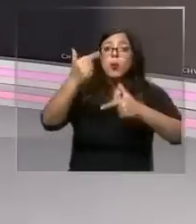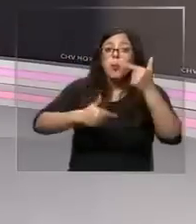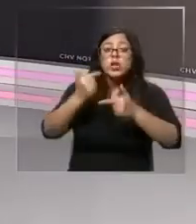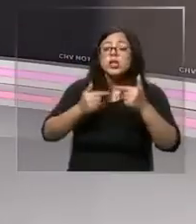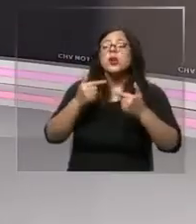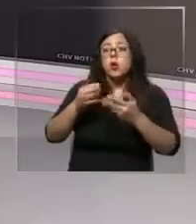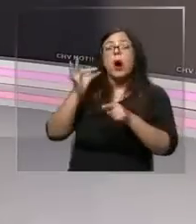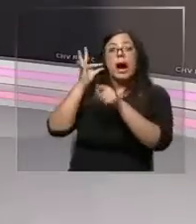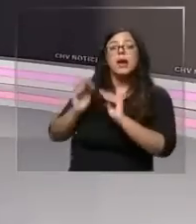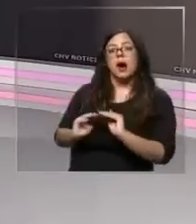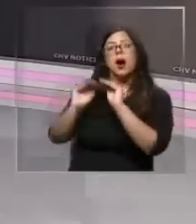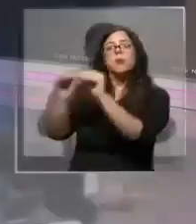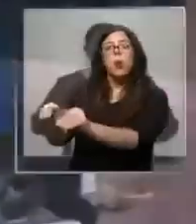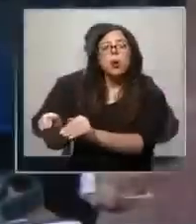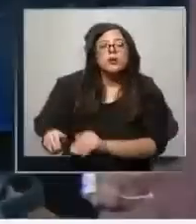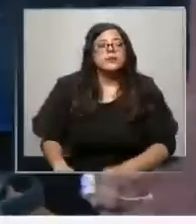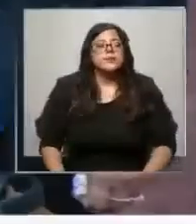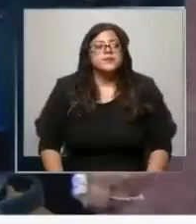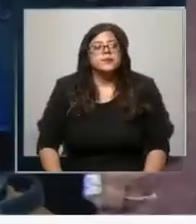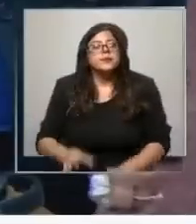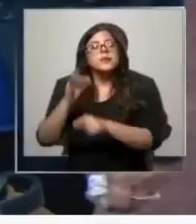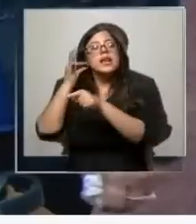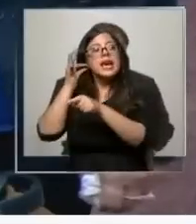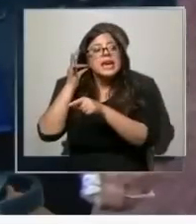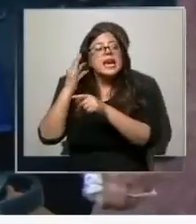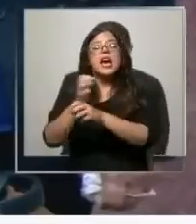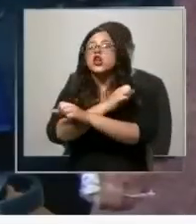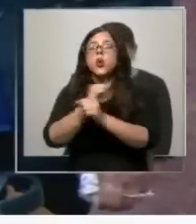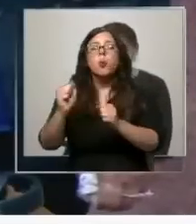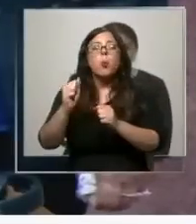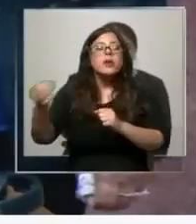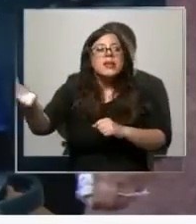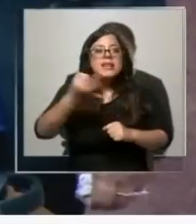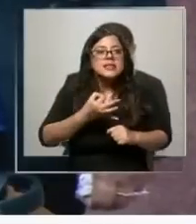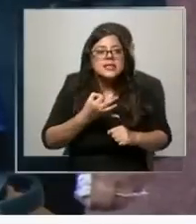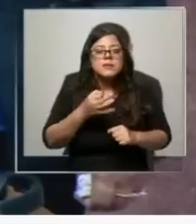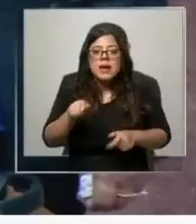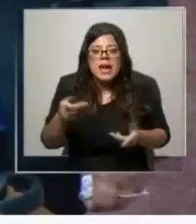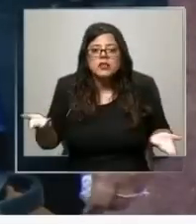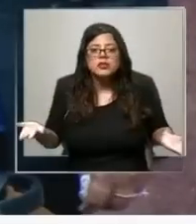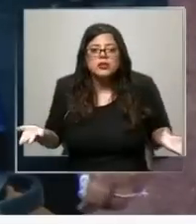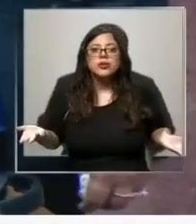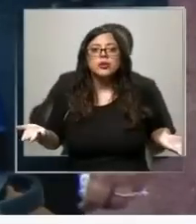políticos. Ella no puede volver a decir estas cosas.